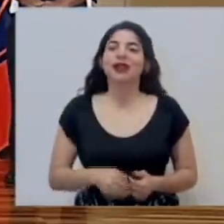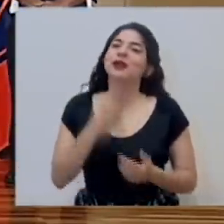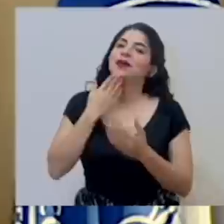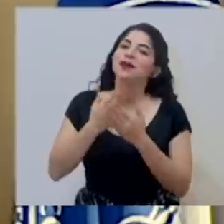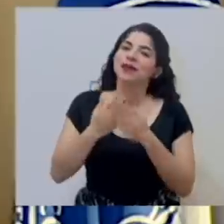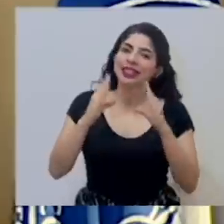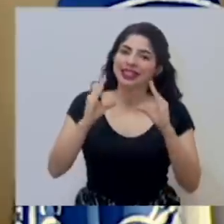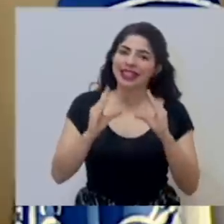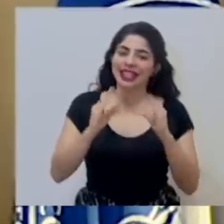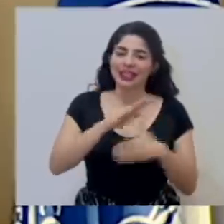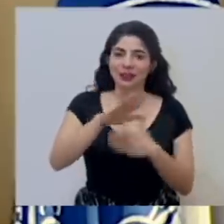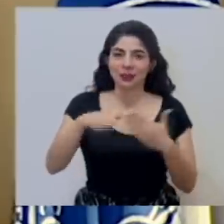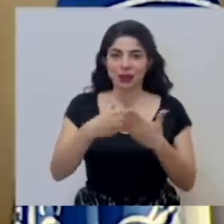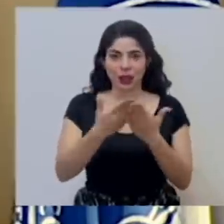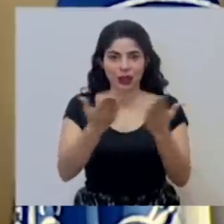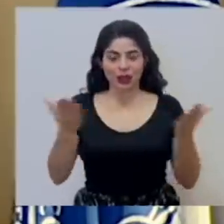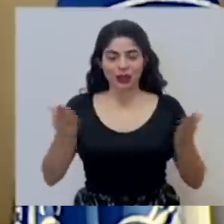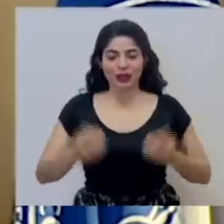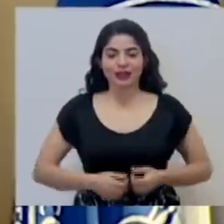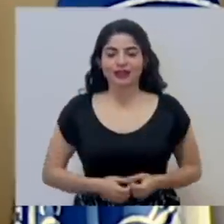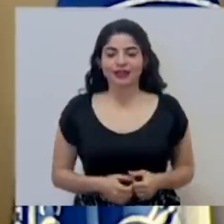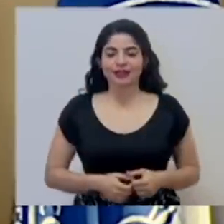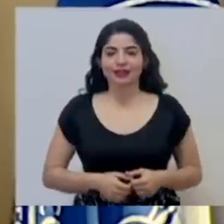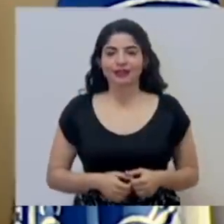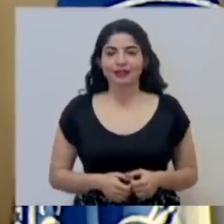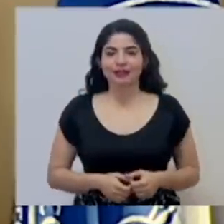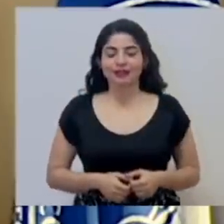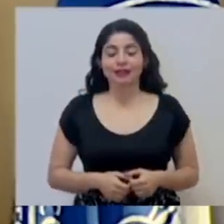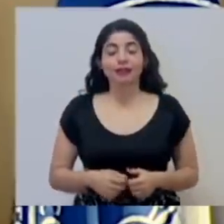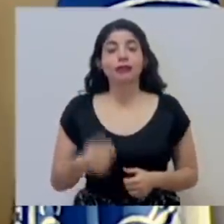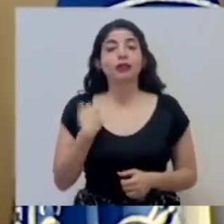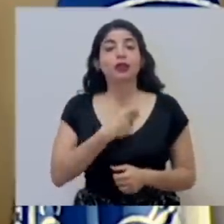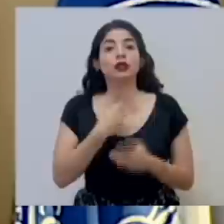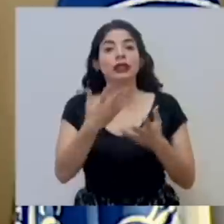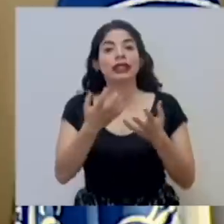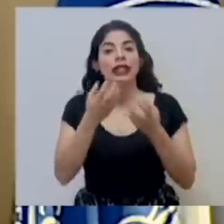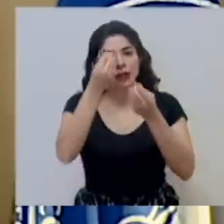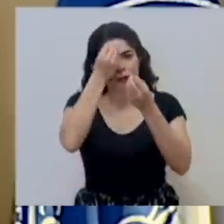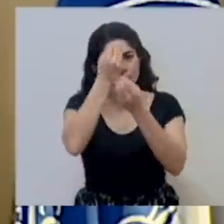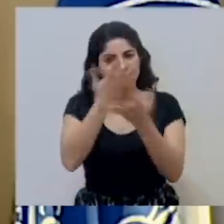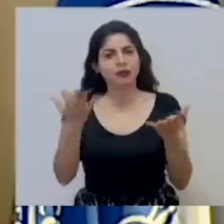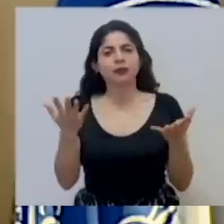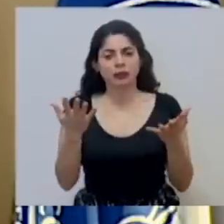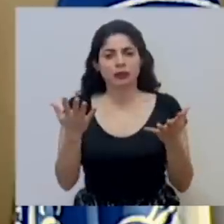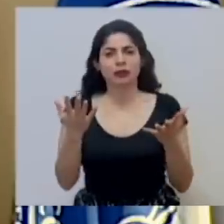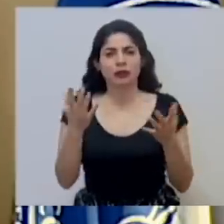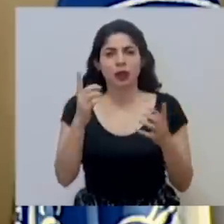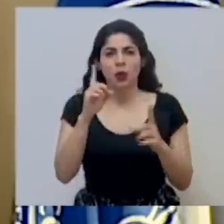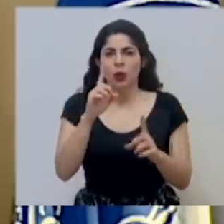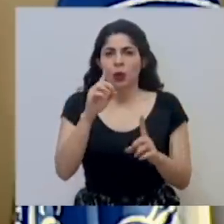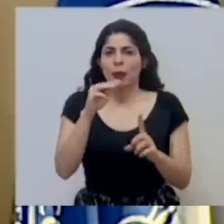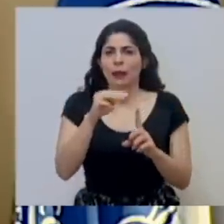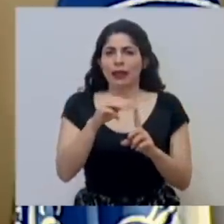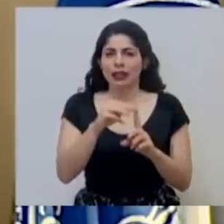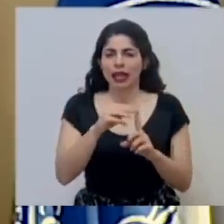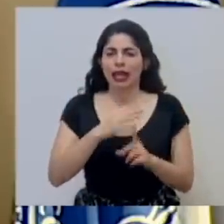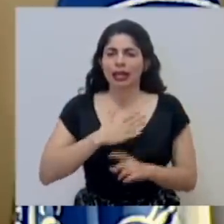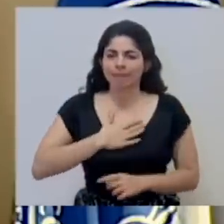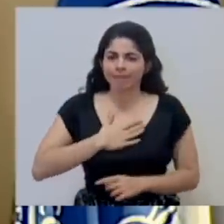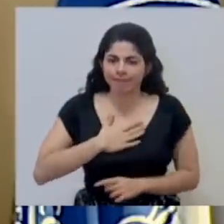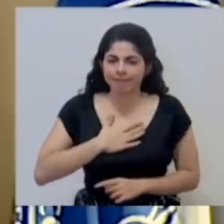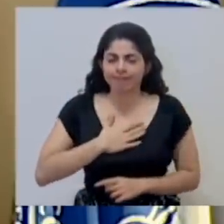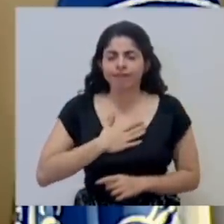Muy buenas tardes a todas y a todos. Queremos compartir un mensaje en verdad